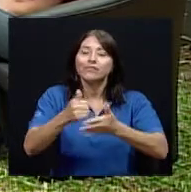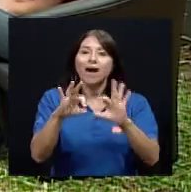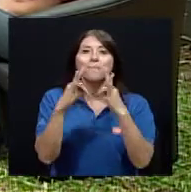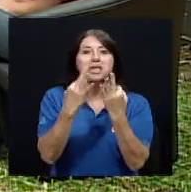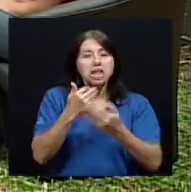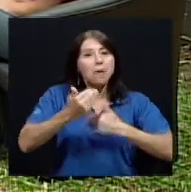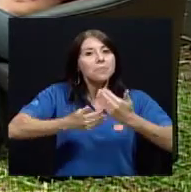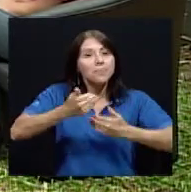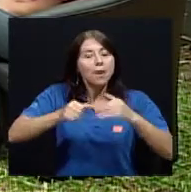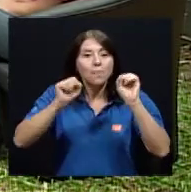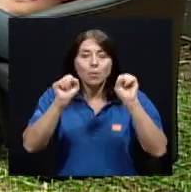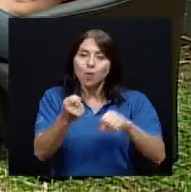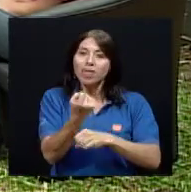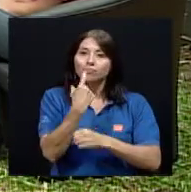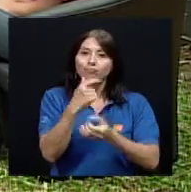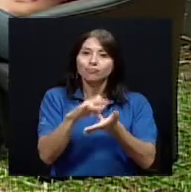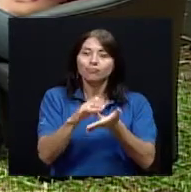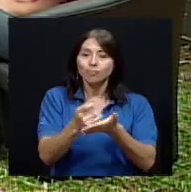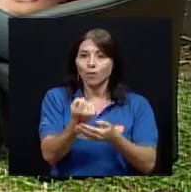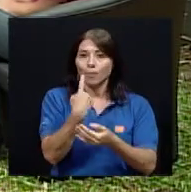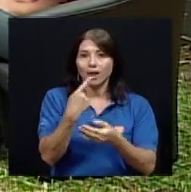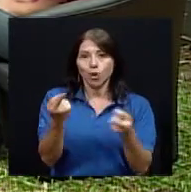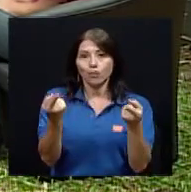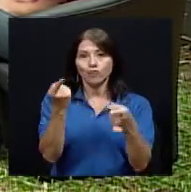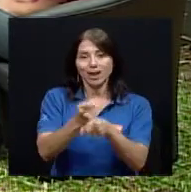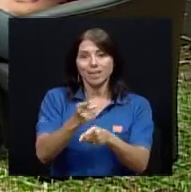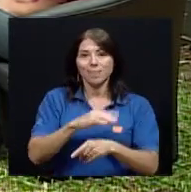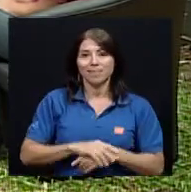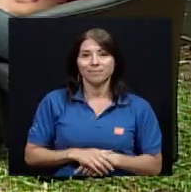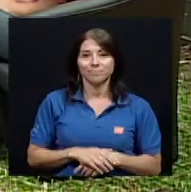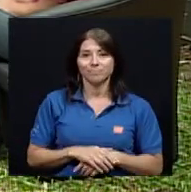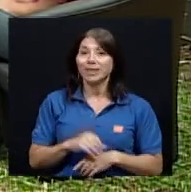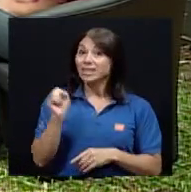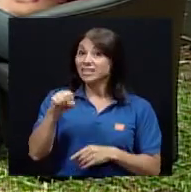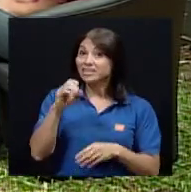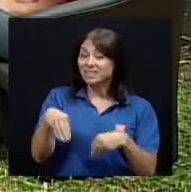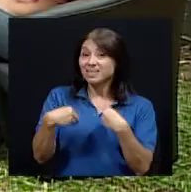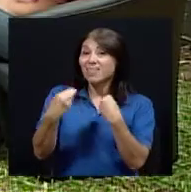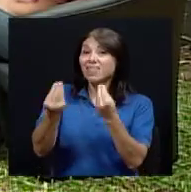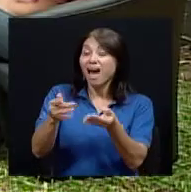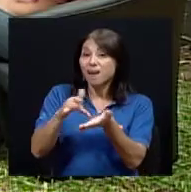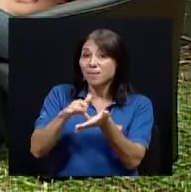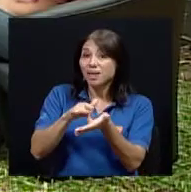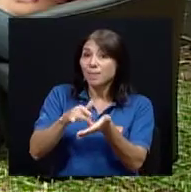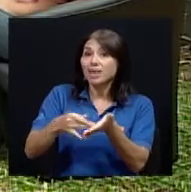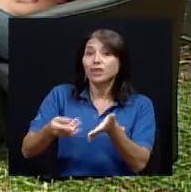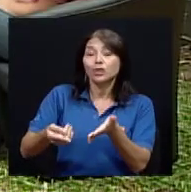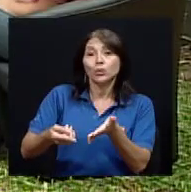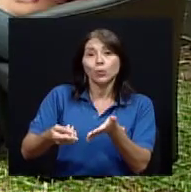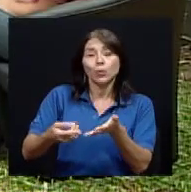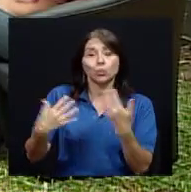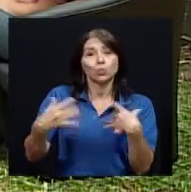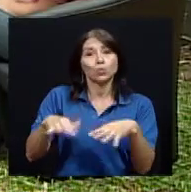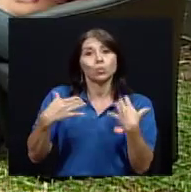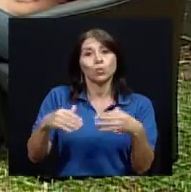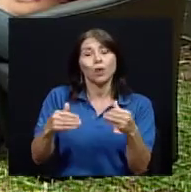la familia para que podamos administrar el medicamento correctamente si es que dar el medicamento se convierte a veces con los niños en un problema grave y